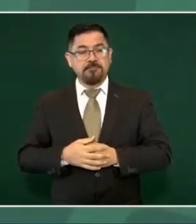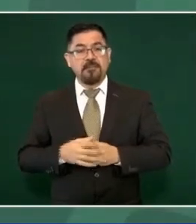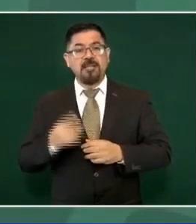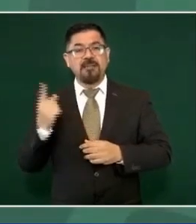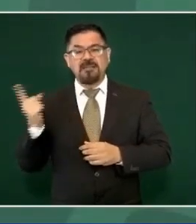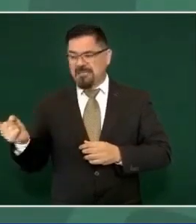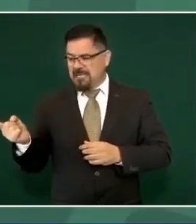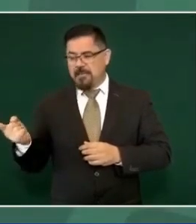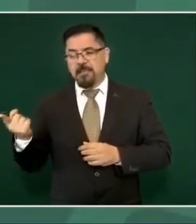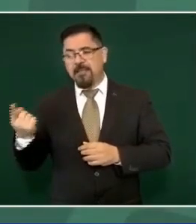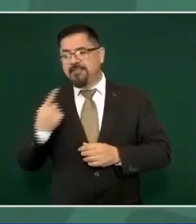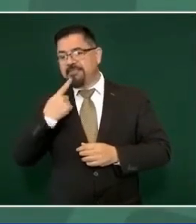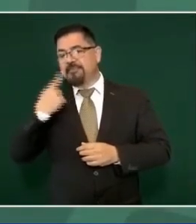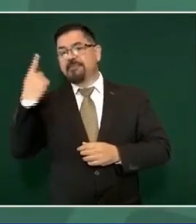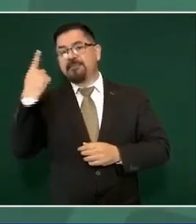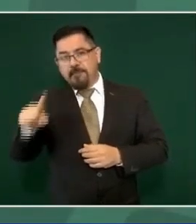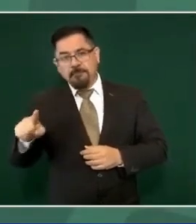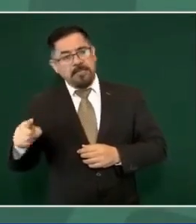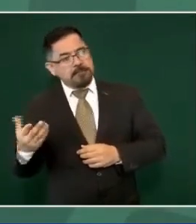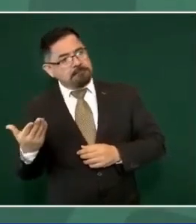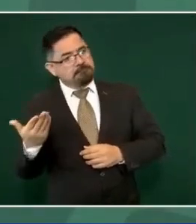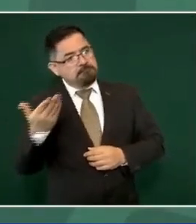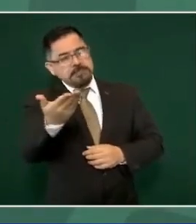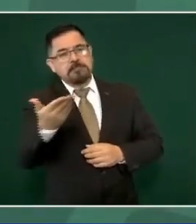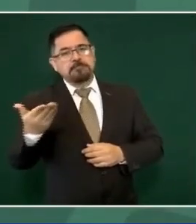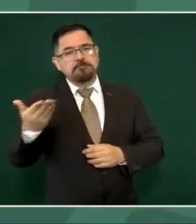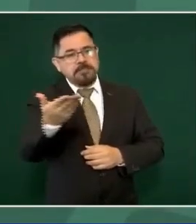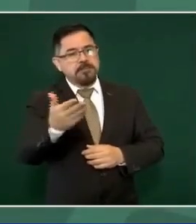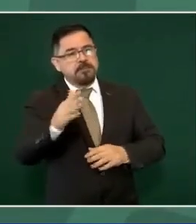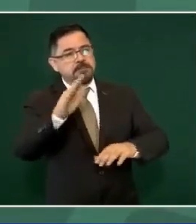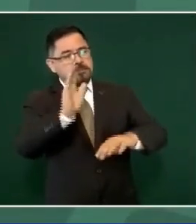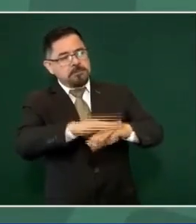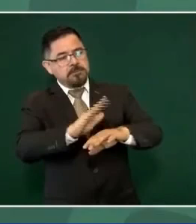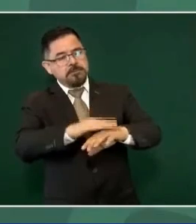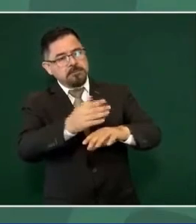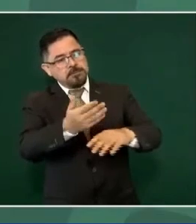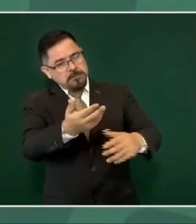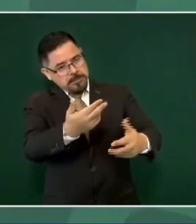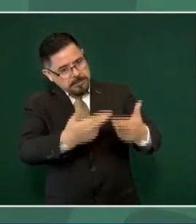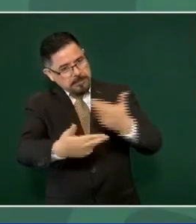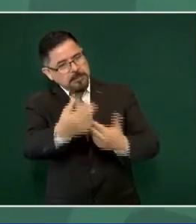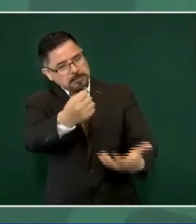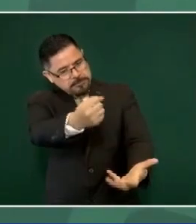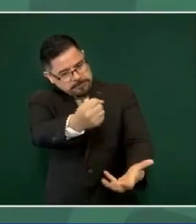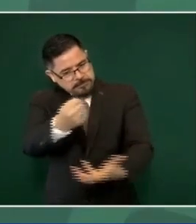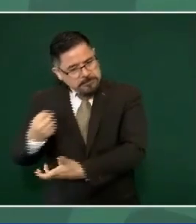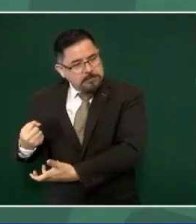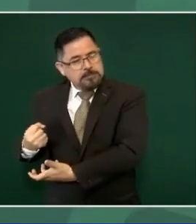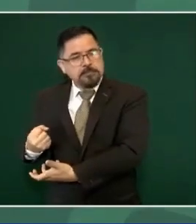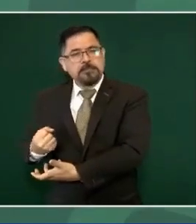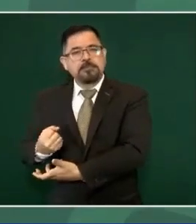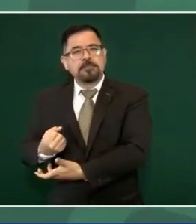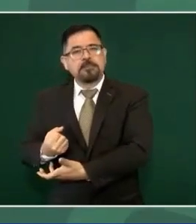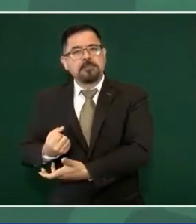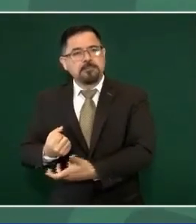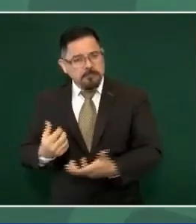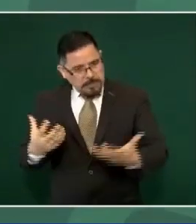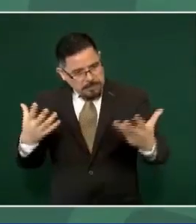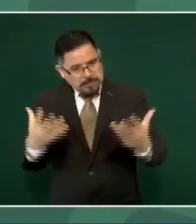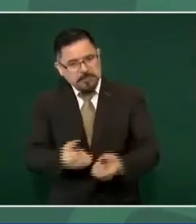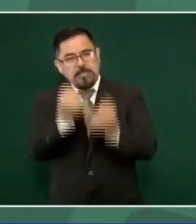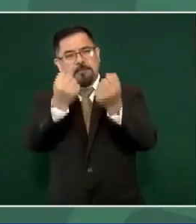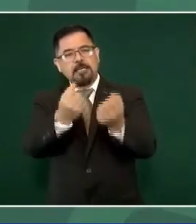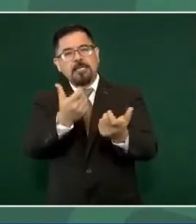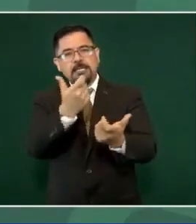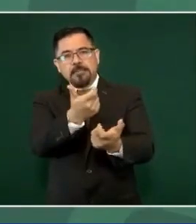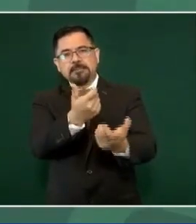demandando es que devuelvan dinero, que se recupere dinero.